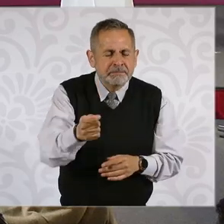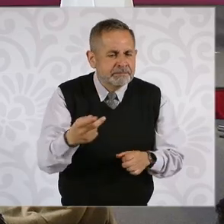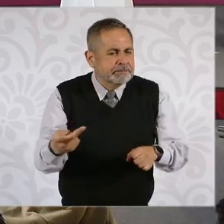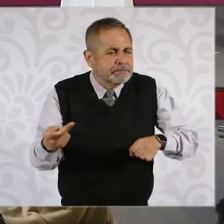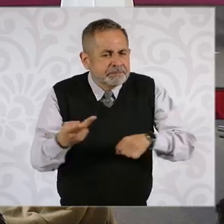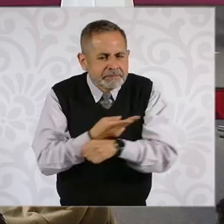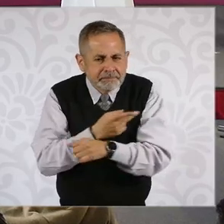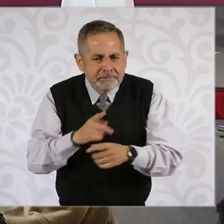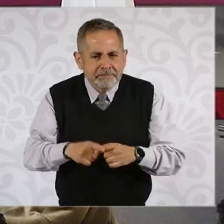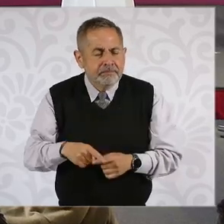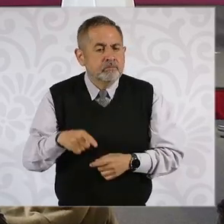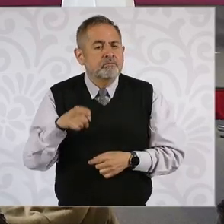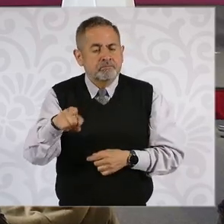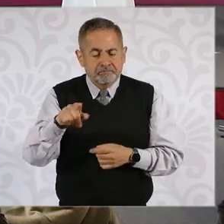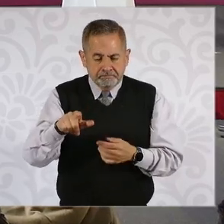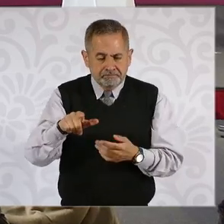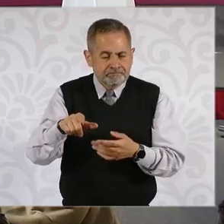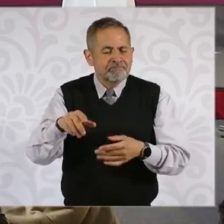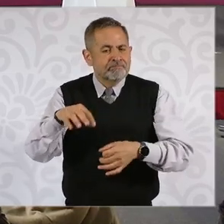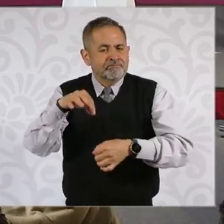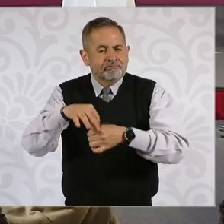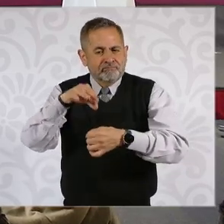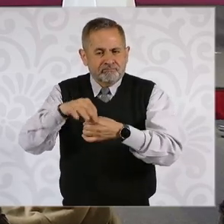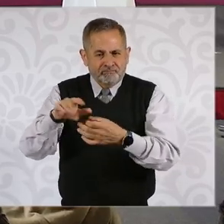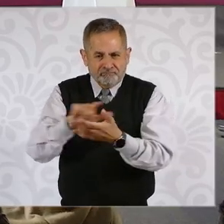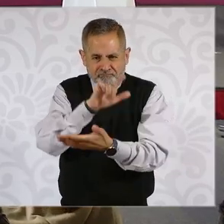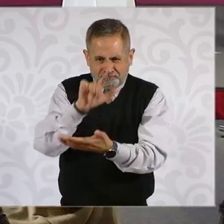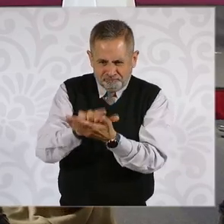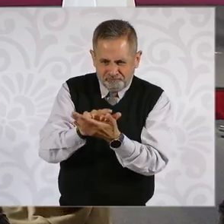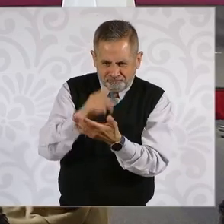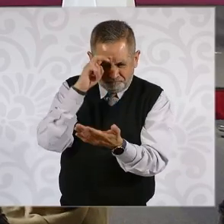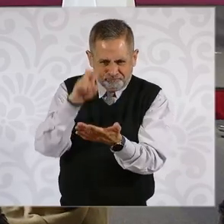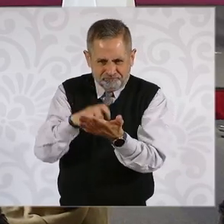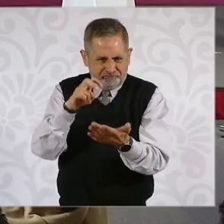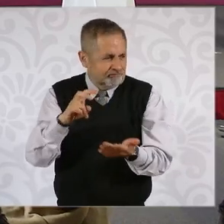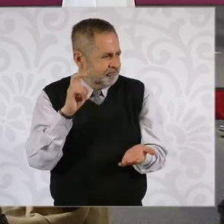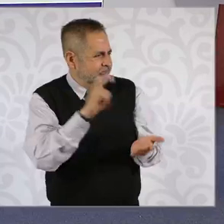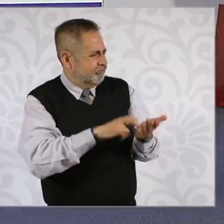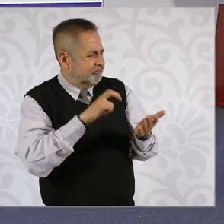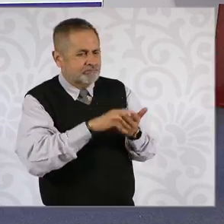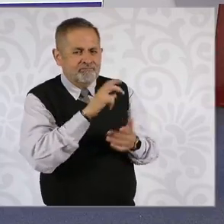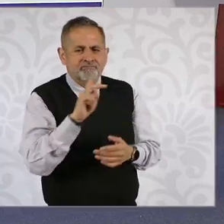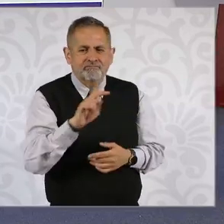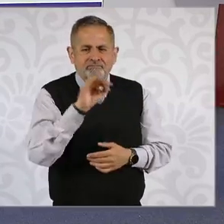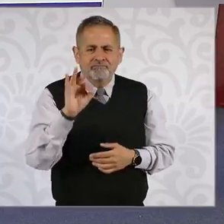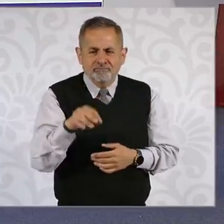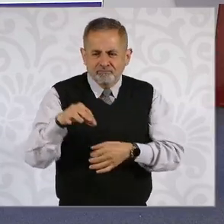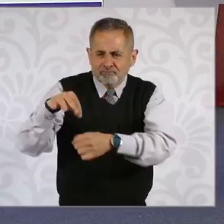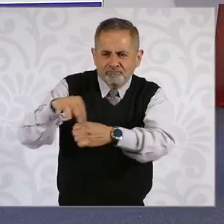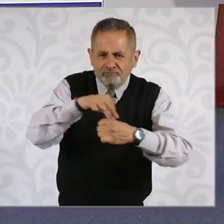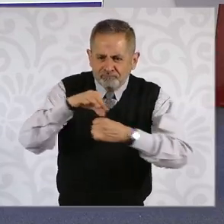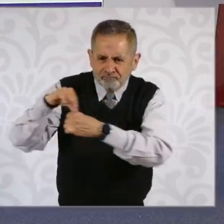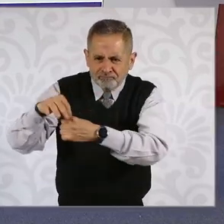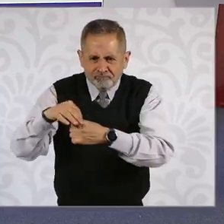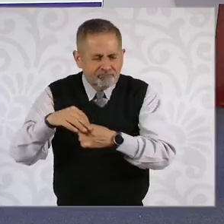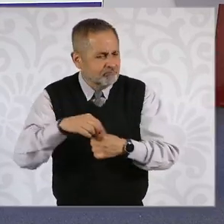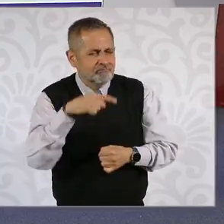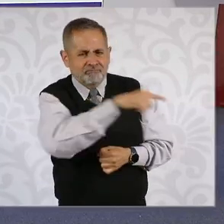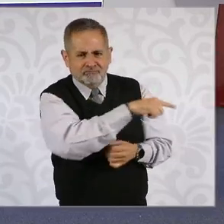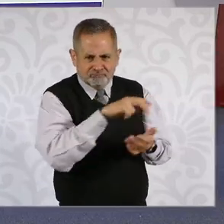la reforma constitucional al Poder Judicial. La secretaria de Gobernación ya puso